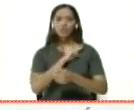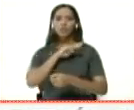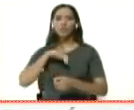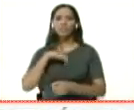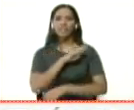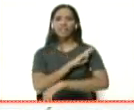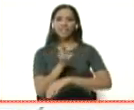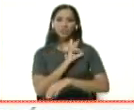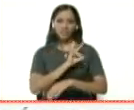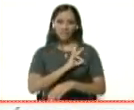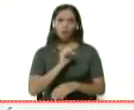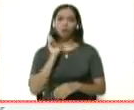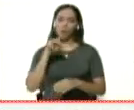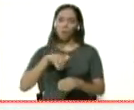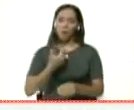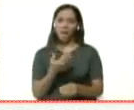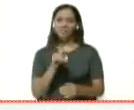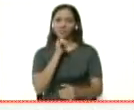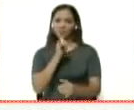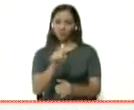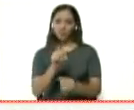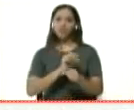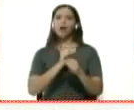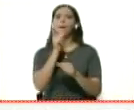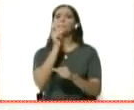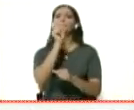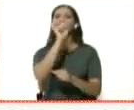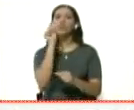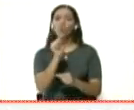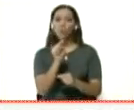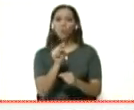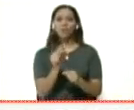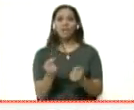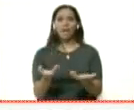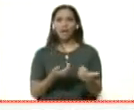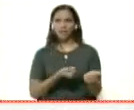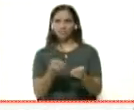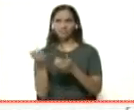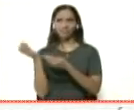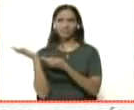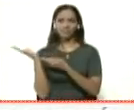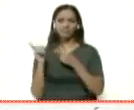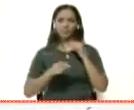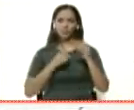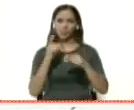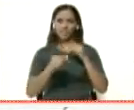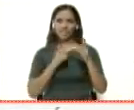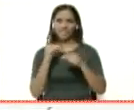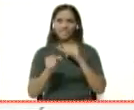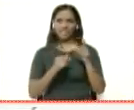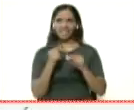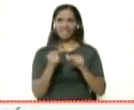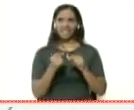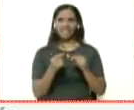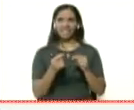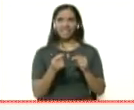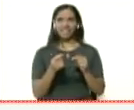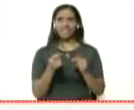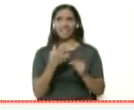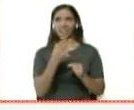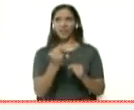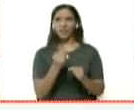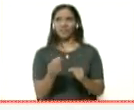sociales para que usted pueda hacer llegar sus preguntas a las siguientes cuentas de Twitter, que van a aparecer aquí abajo. Ah, no,